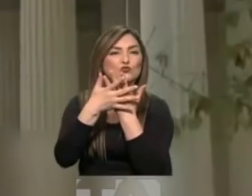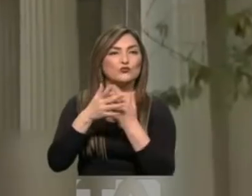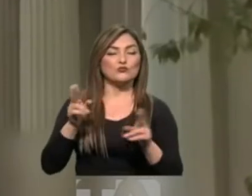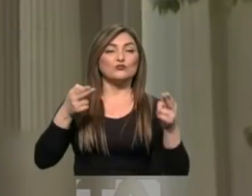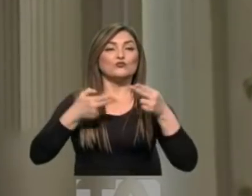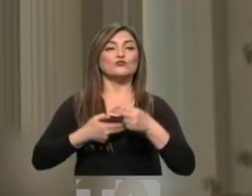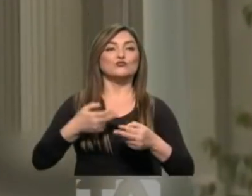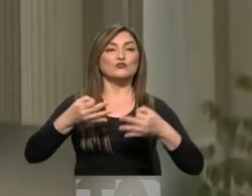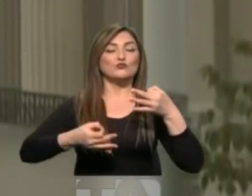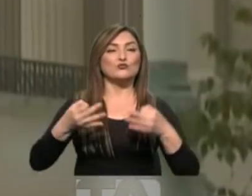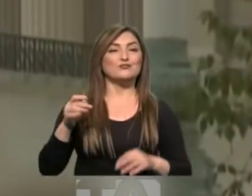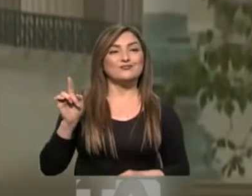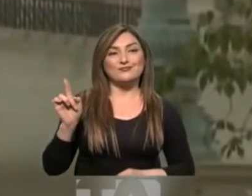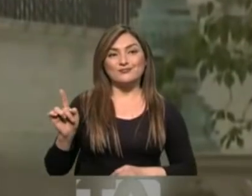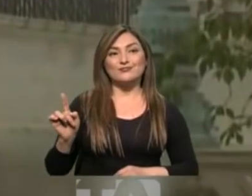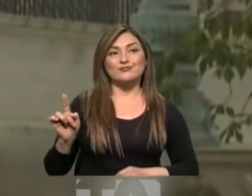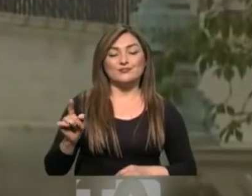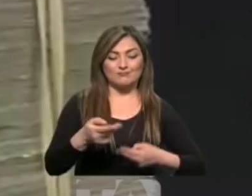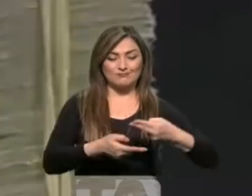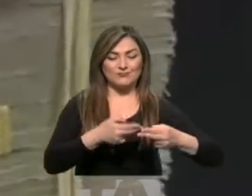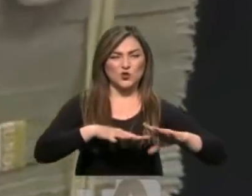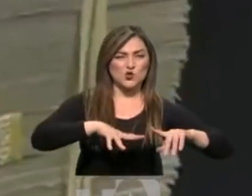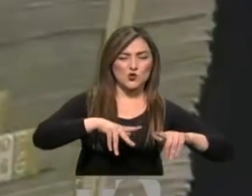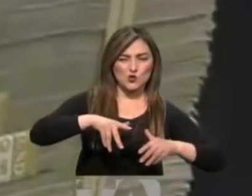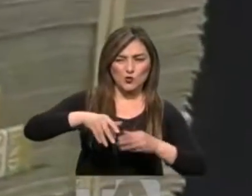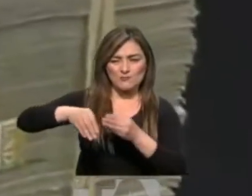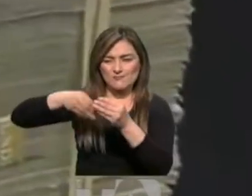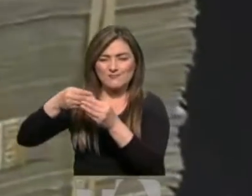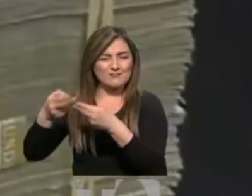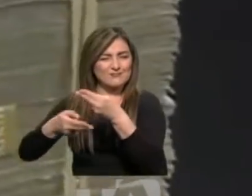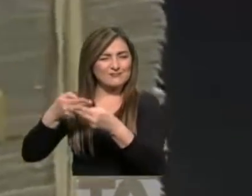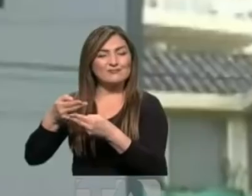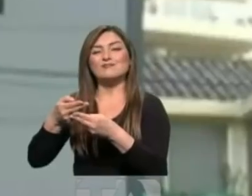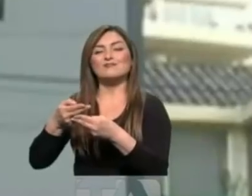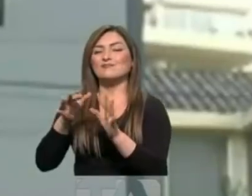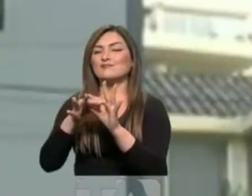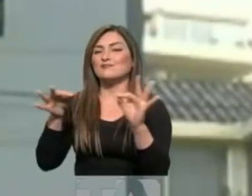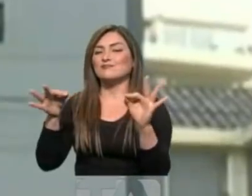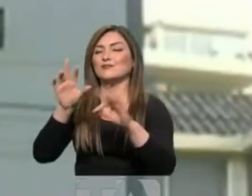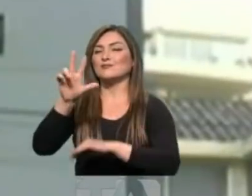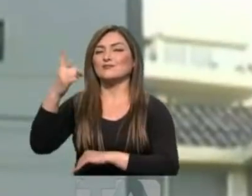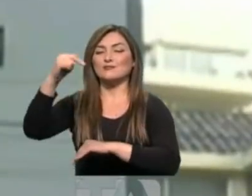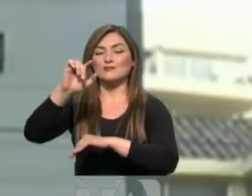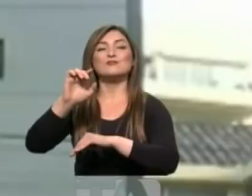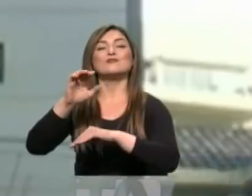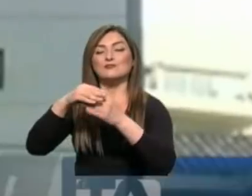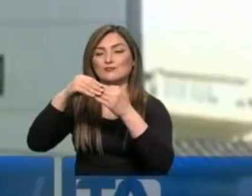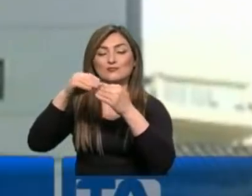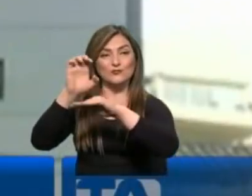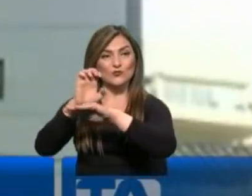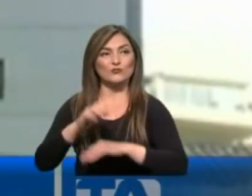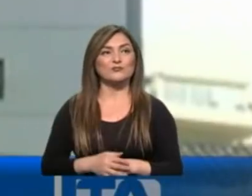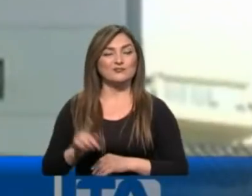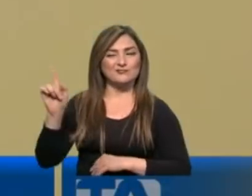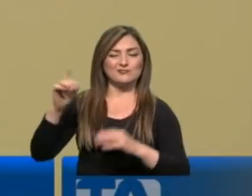de Justicia de ese país, Rivas Domenech habría blanqueado al menos 3 millones de dólares en Ecuador. A la fecha, compañía Seguro Sucre está en